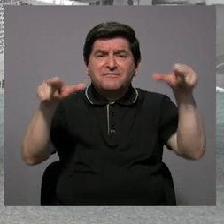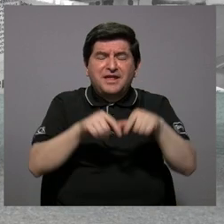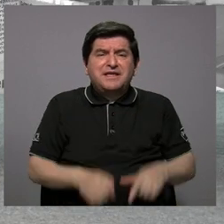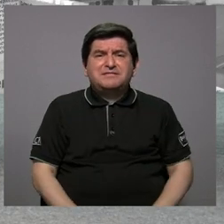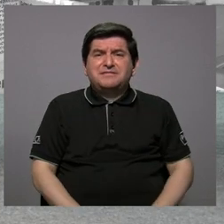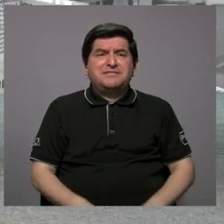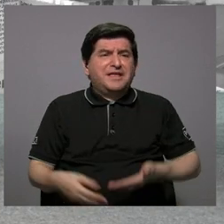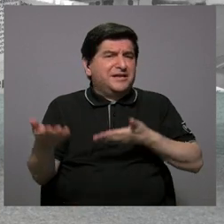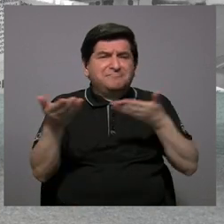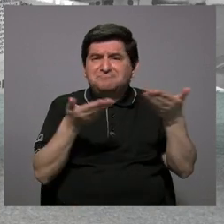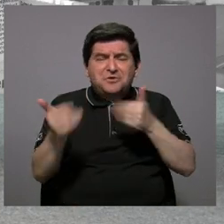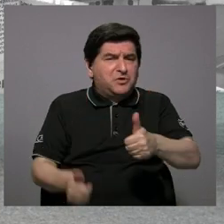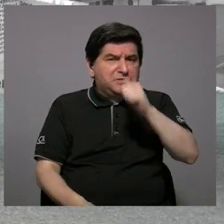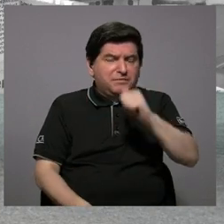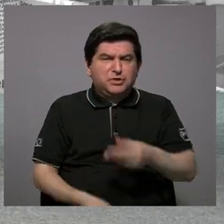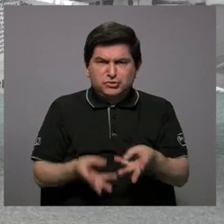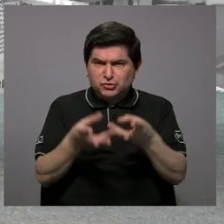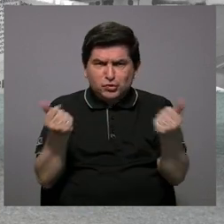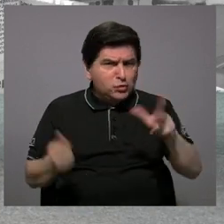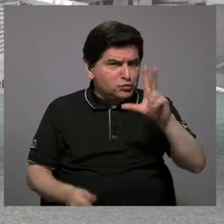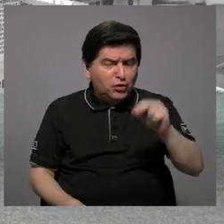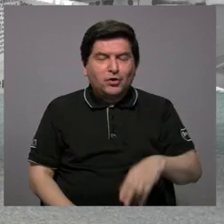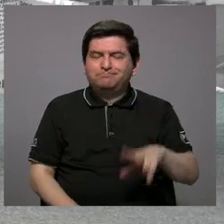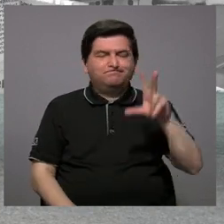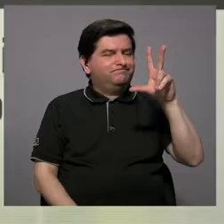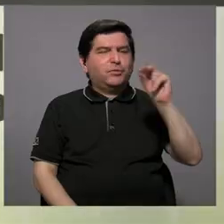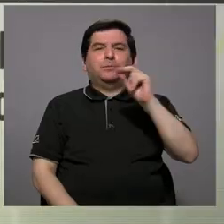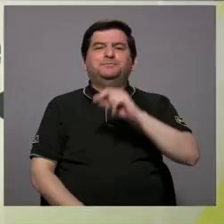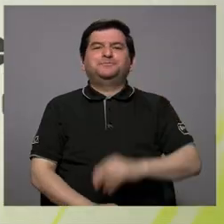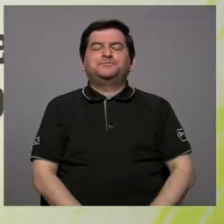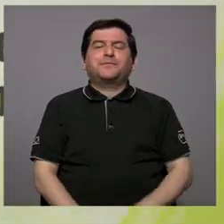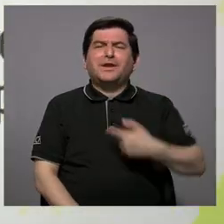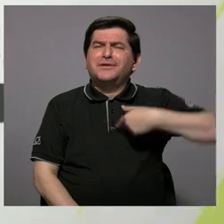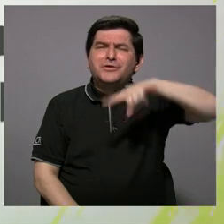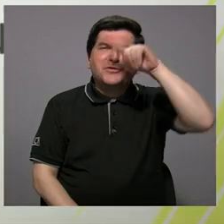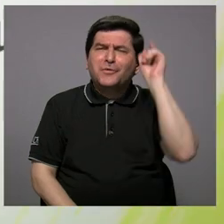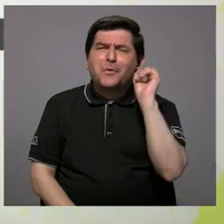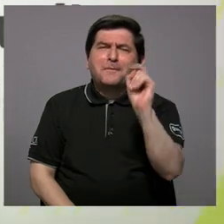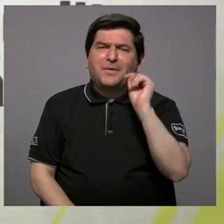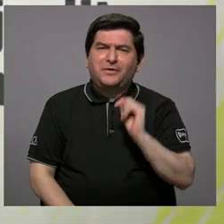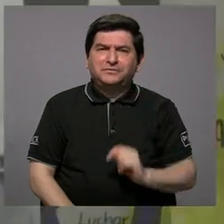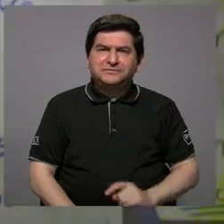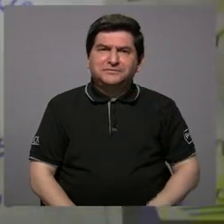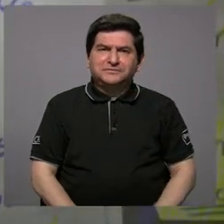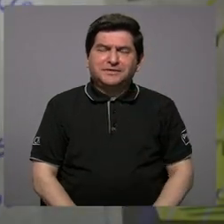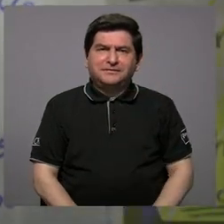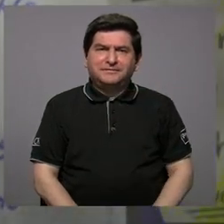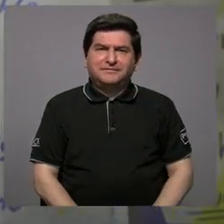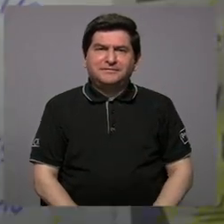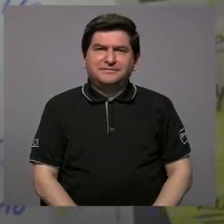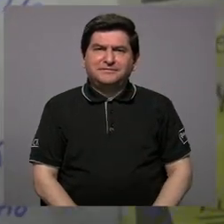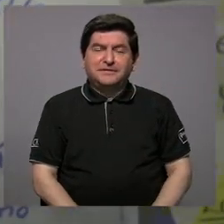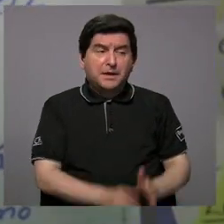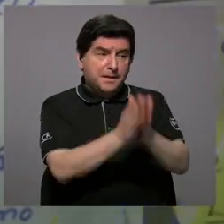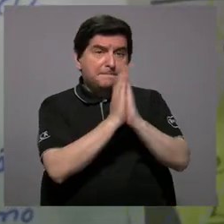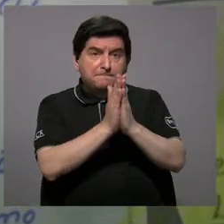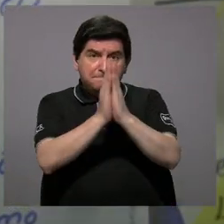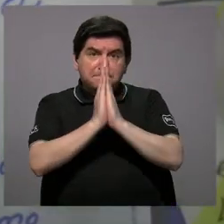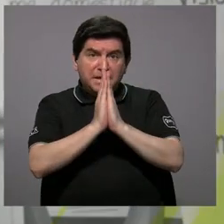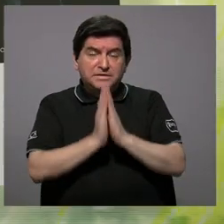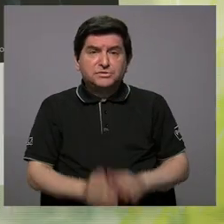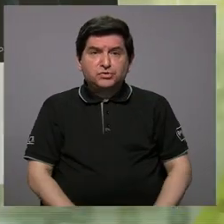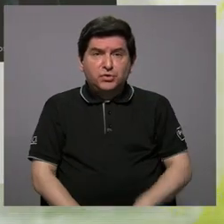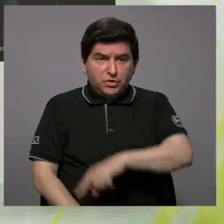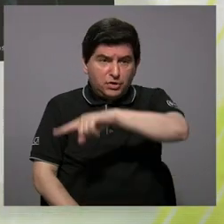empeorando más venezolanas. No hubo solución. No hubo solución. Mire, quiero preguntarle también dentro de las peticiones que ustedes